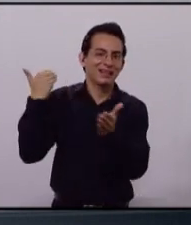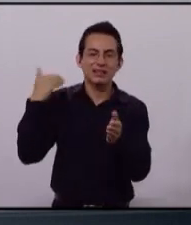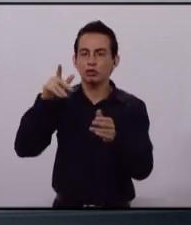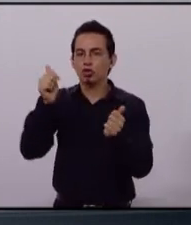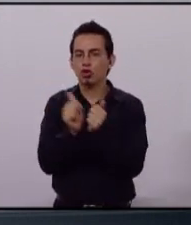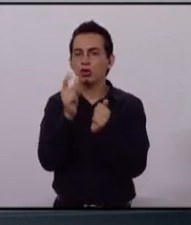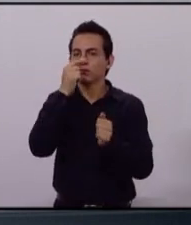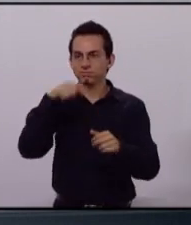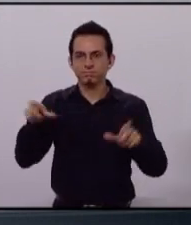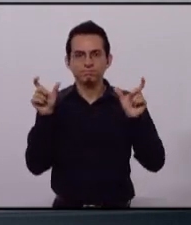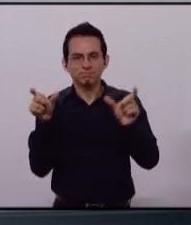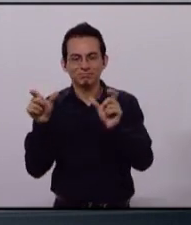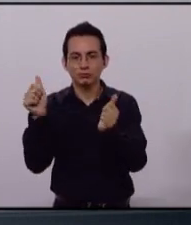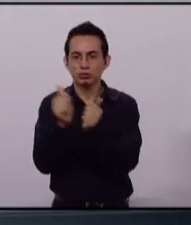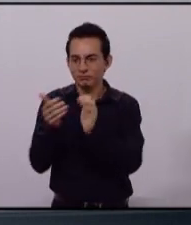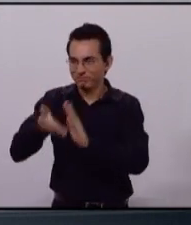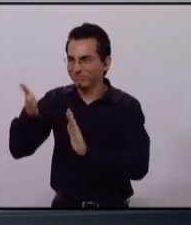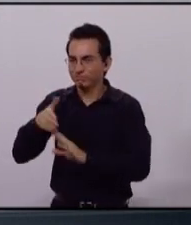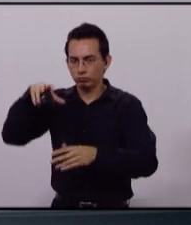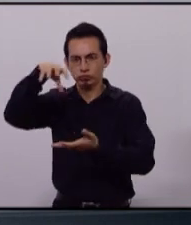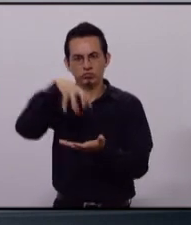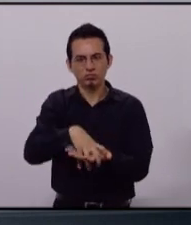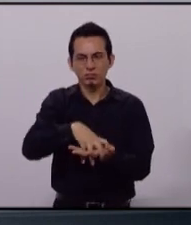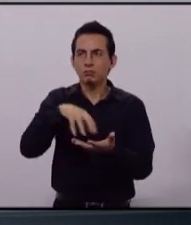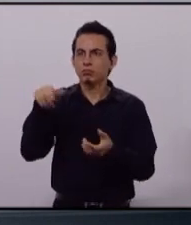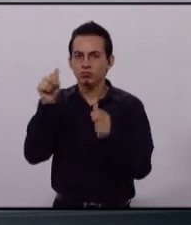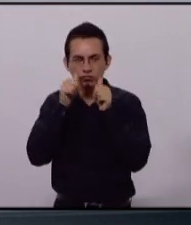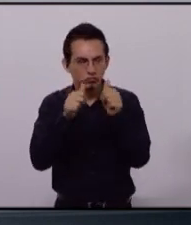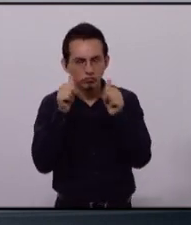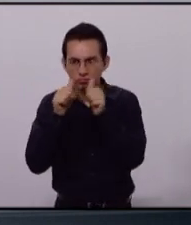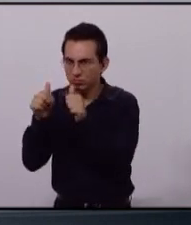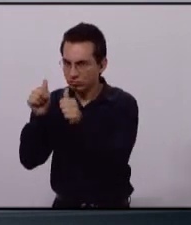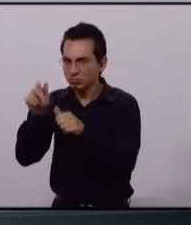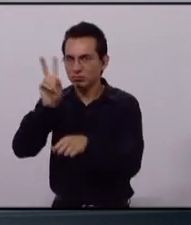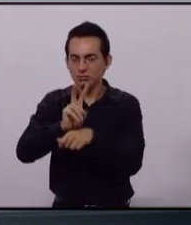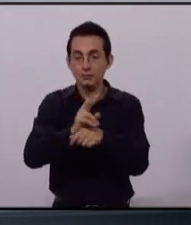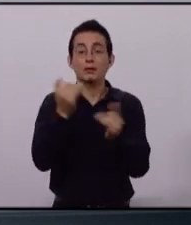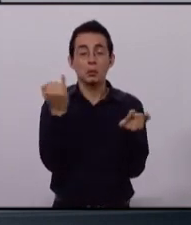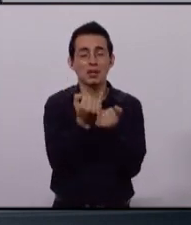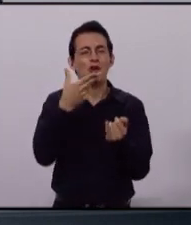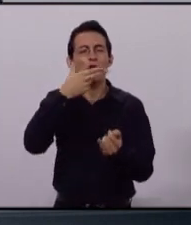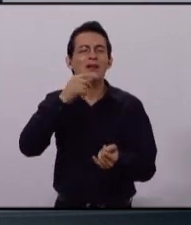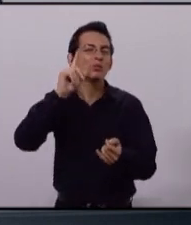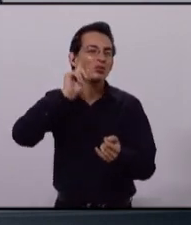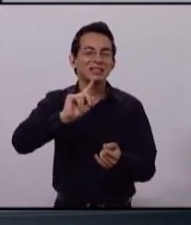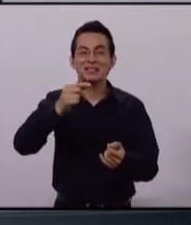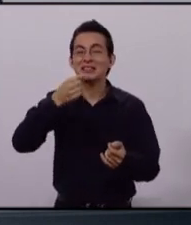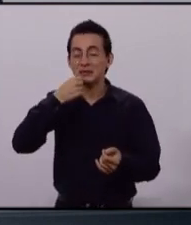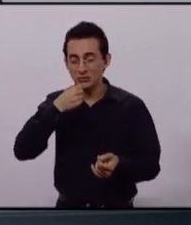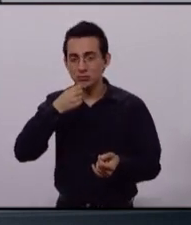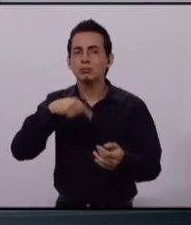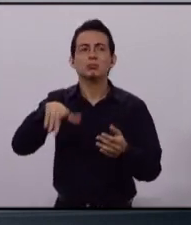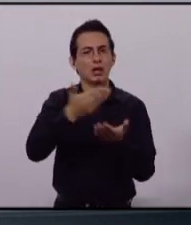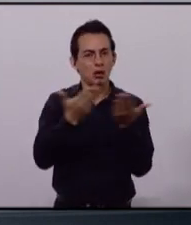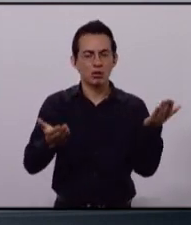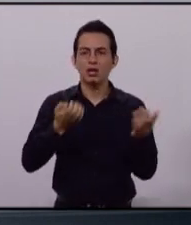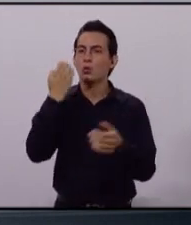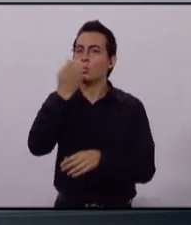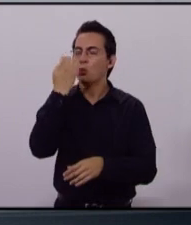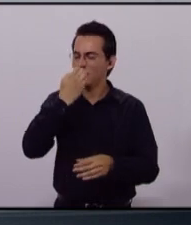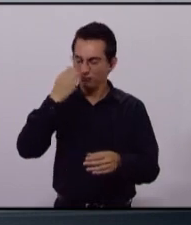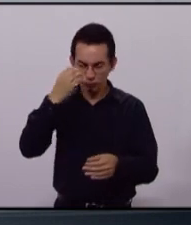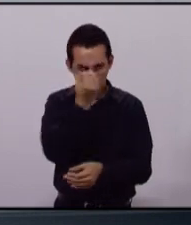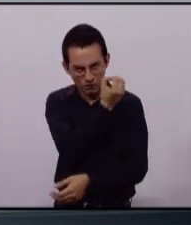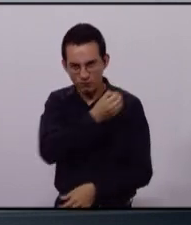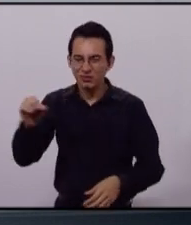de seguridad. Procurando por nuestros jóvenes y niños, trabajaré para implementar las escuelas obligatoriamente del